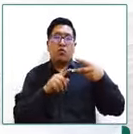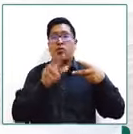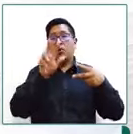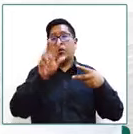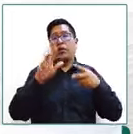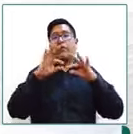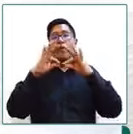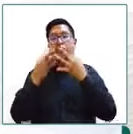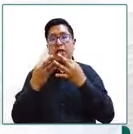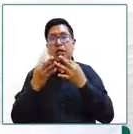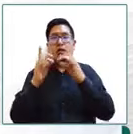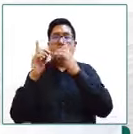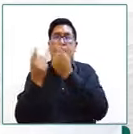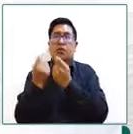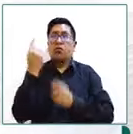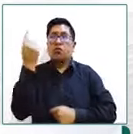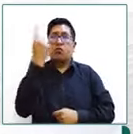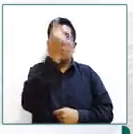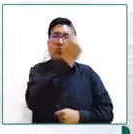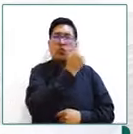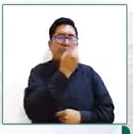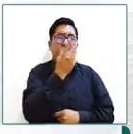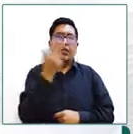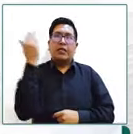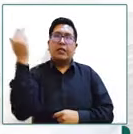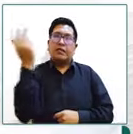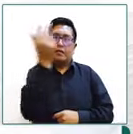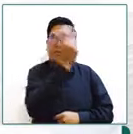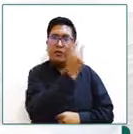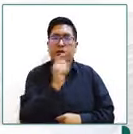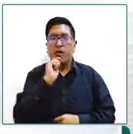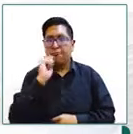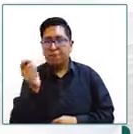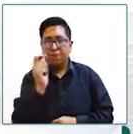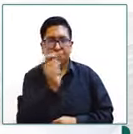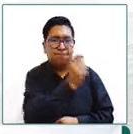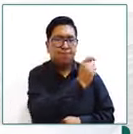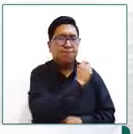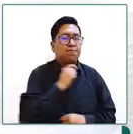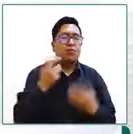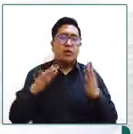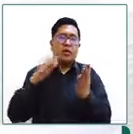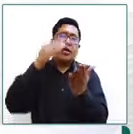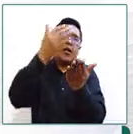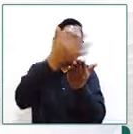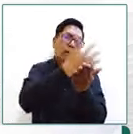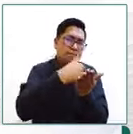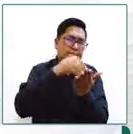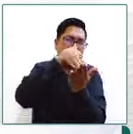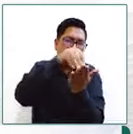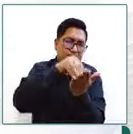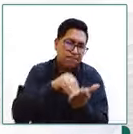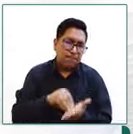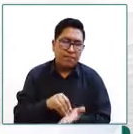departamento esto nos ha dado una mirada también muy importante en la recolección de información